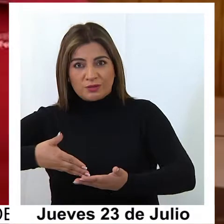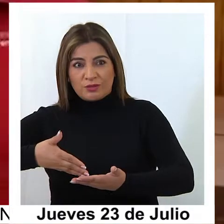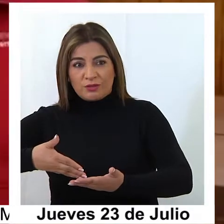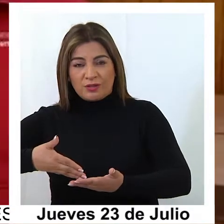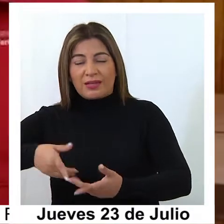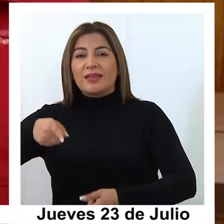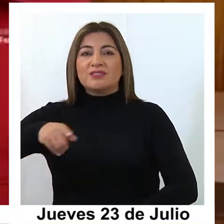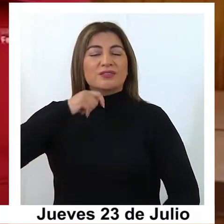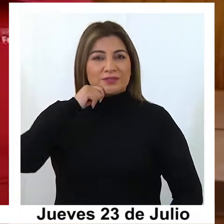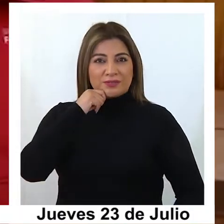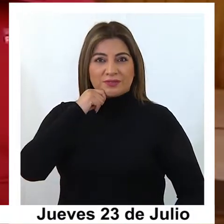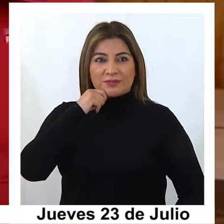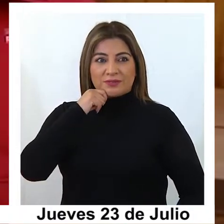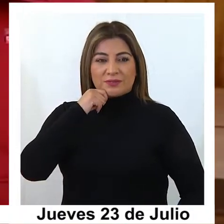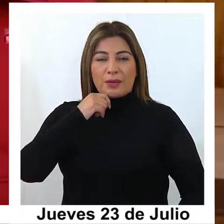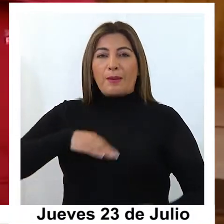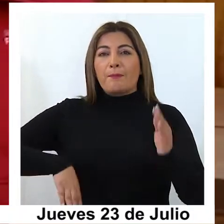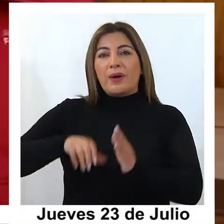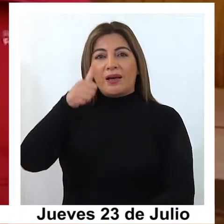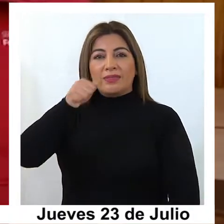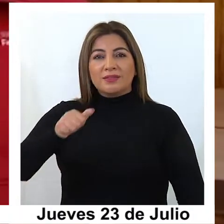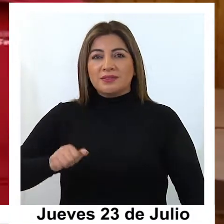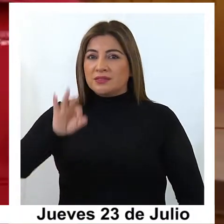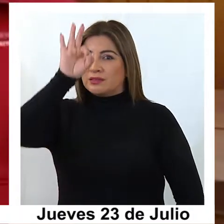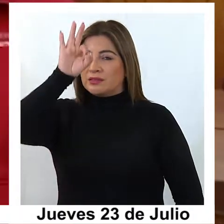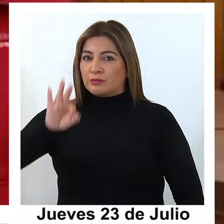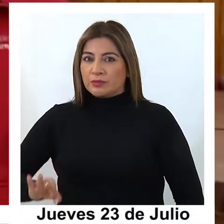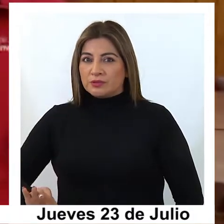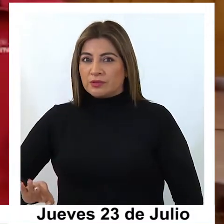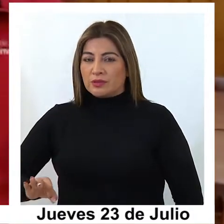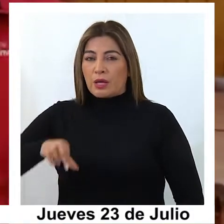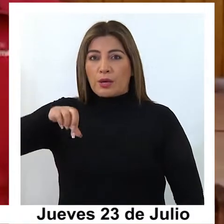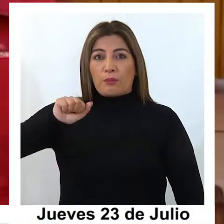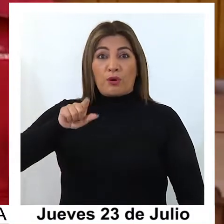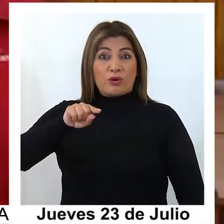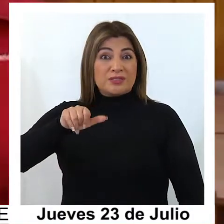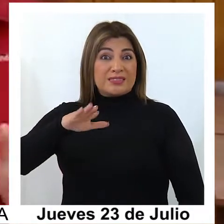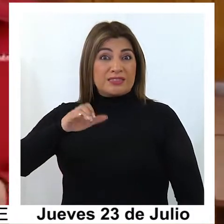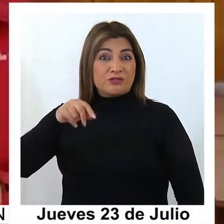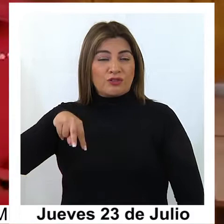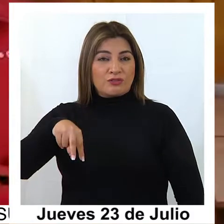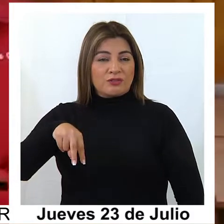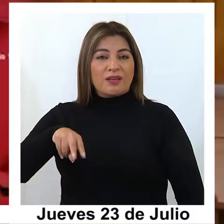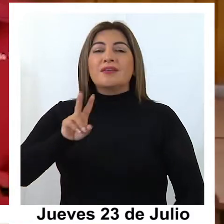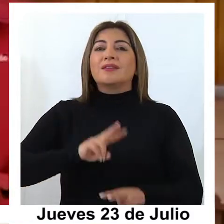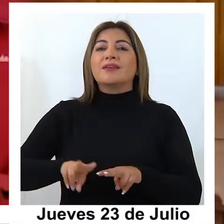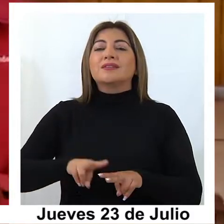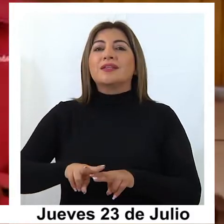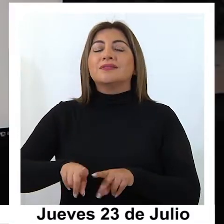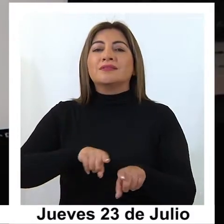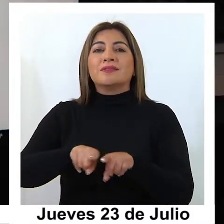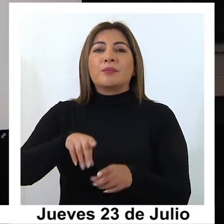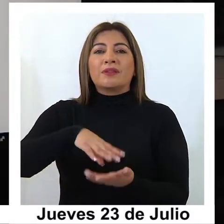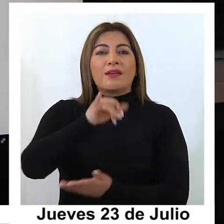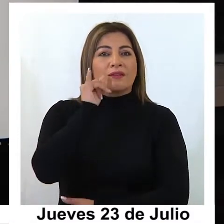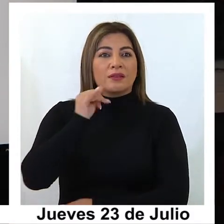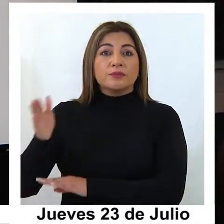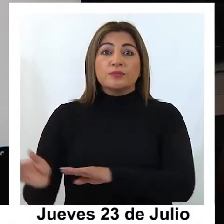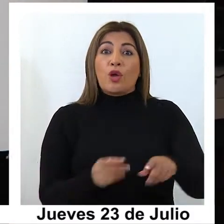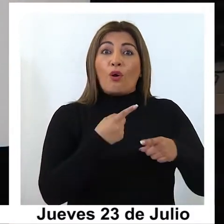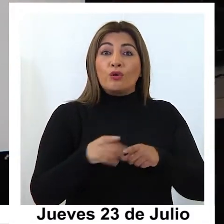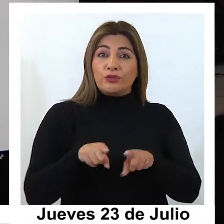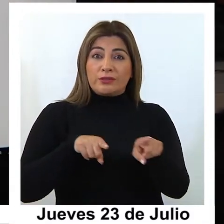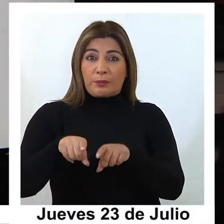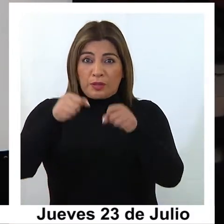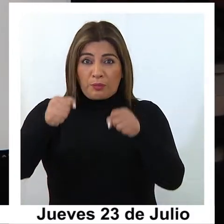lo que corresponde a más del 60% de las posesiones efectivas que se tramitan en la región. Otro trámite